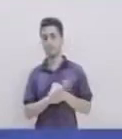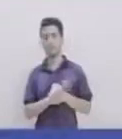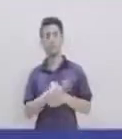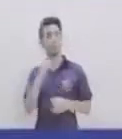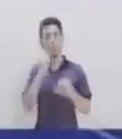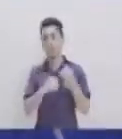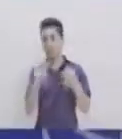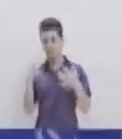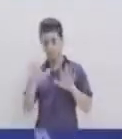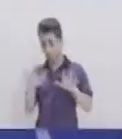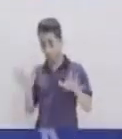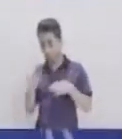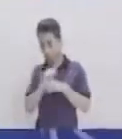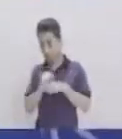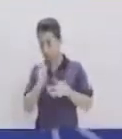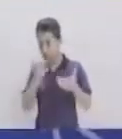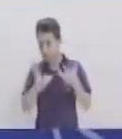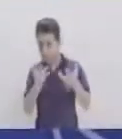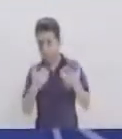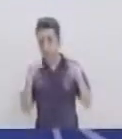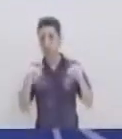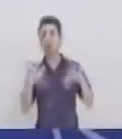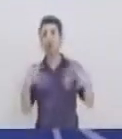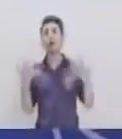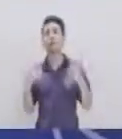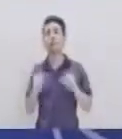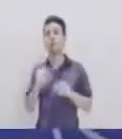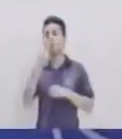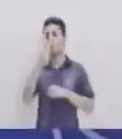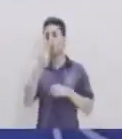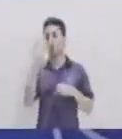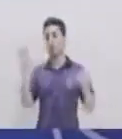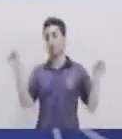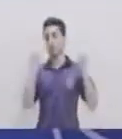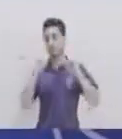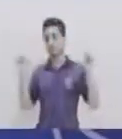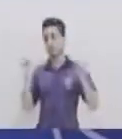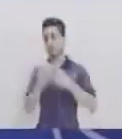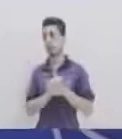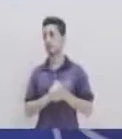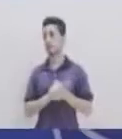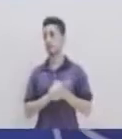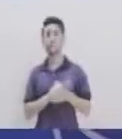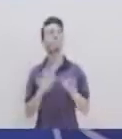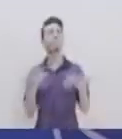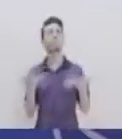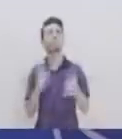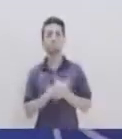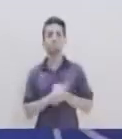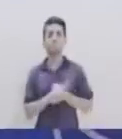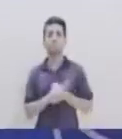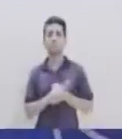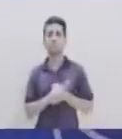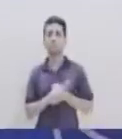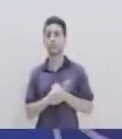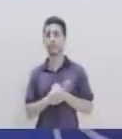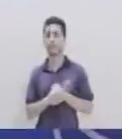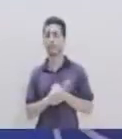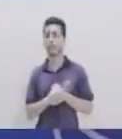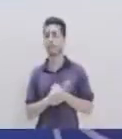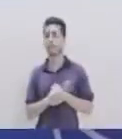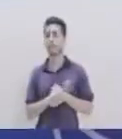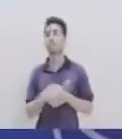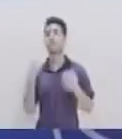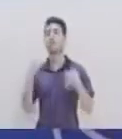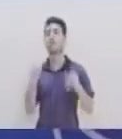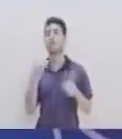Finalizando nuestro calentamiento Ahora vamos a hacer Cuatro ejercicios Que ejercicios Vamos a hacer Vamos a hacer